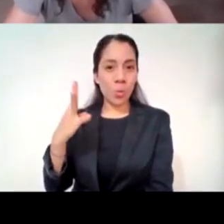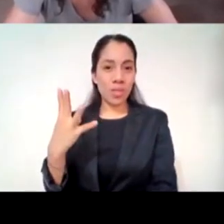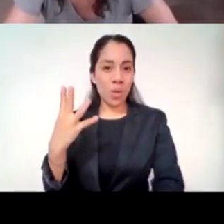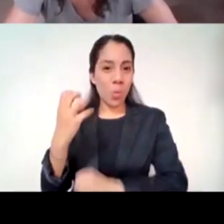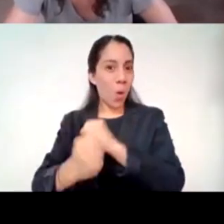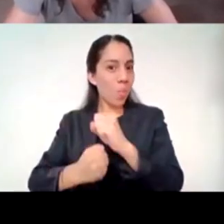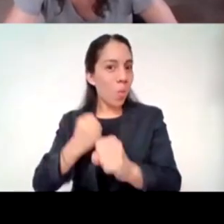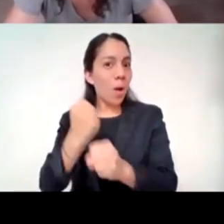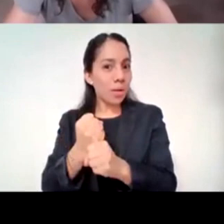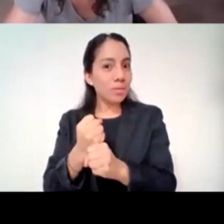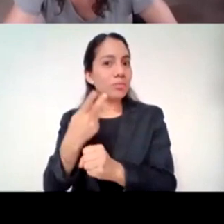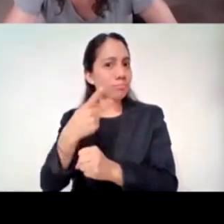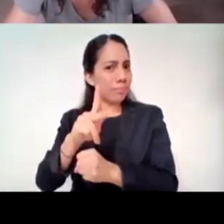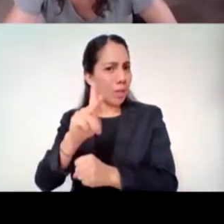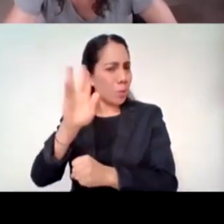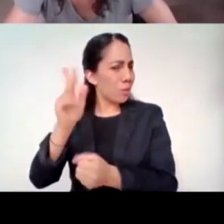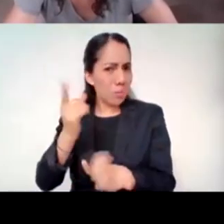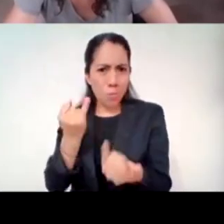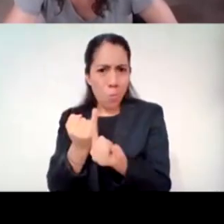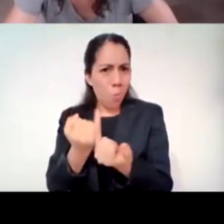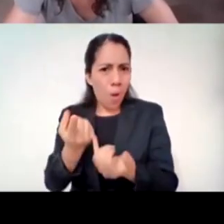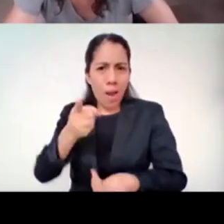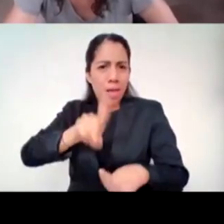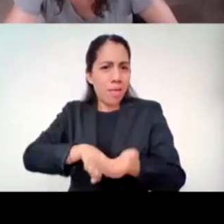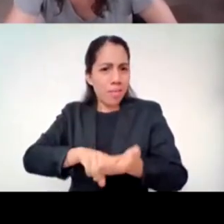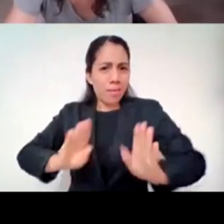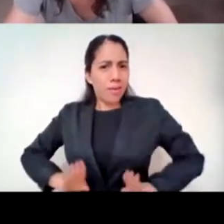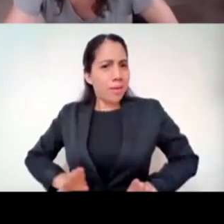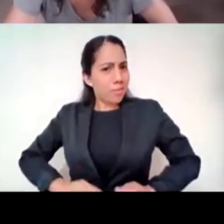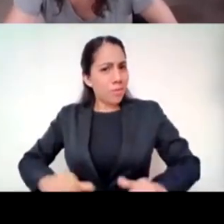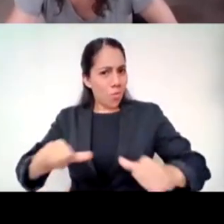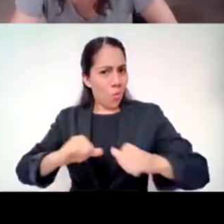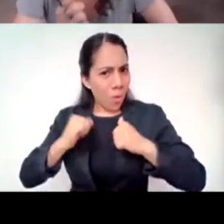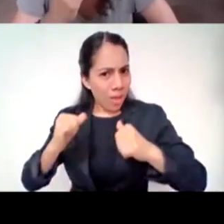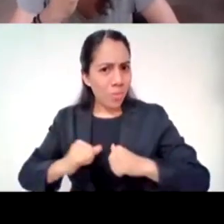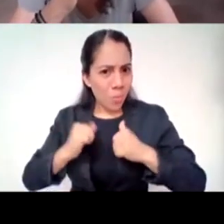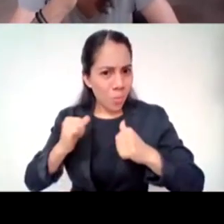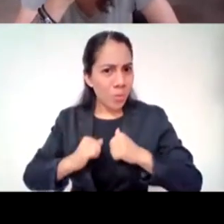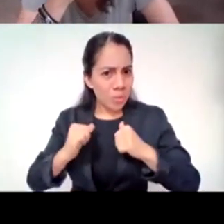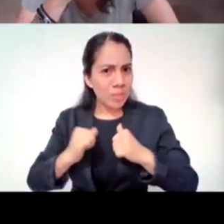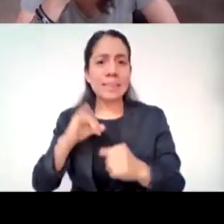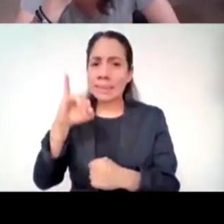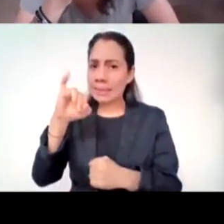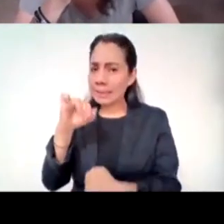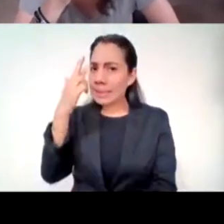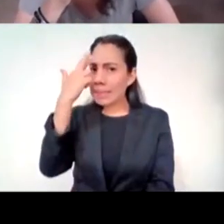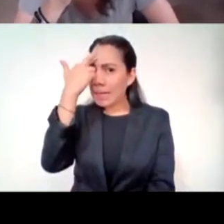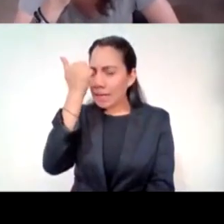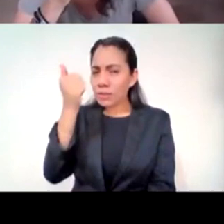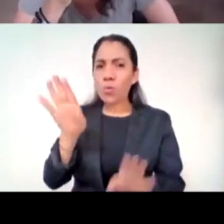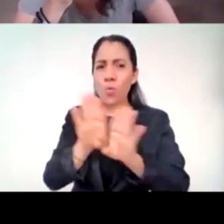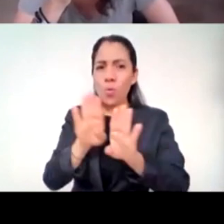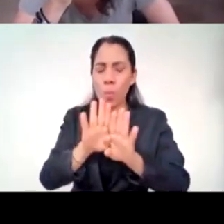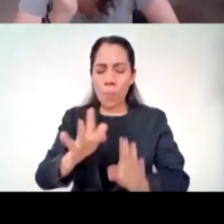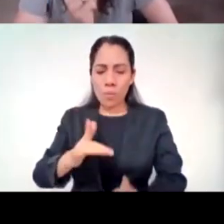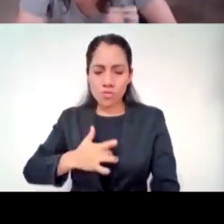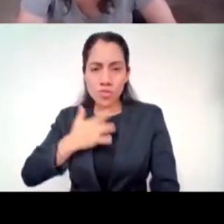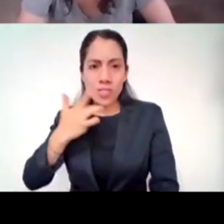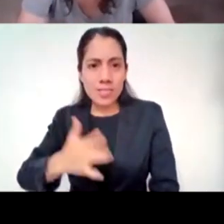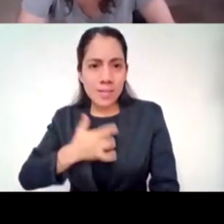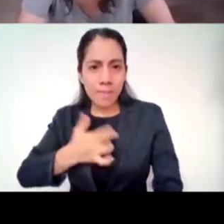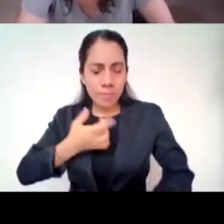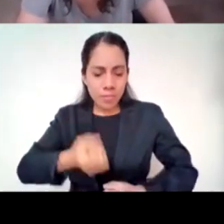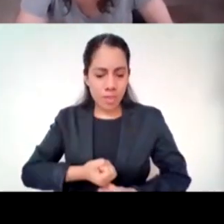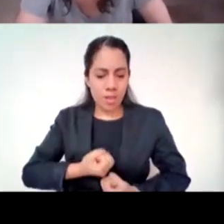llevarnos y como llevas tú también en la piel, en la perspectiva, en el sentir. Este,